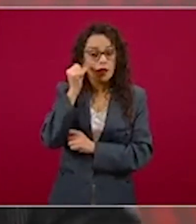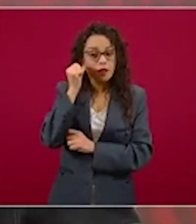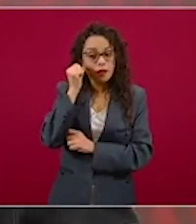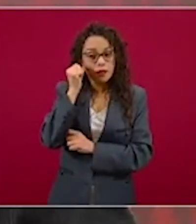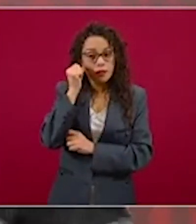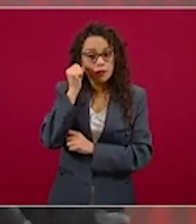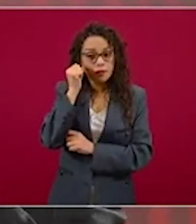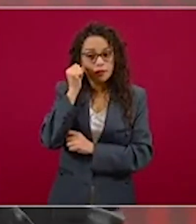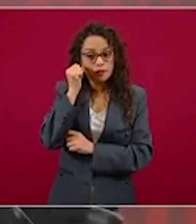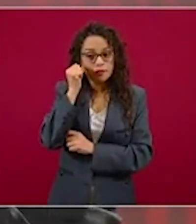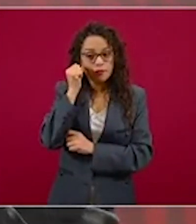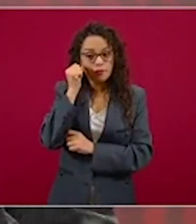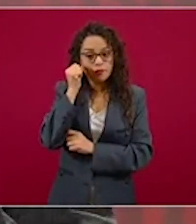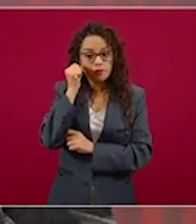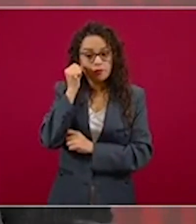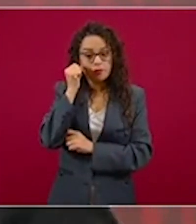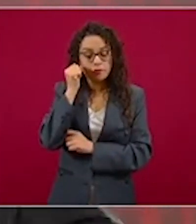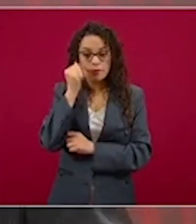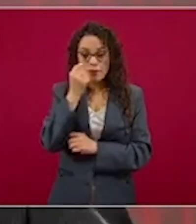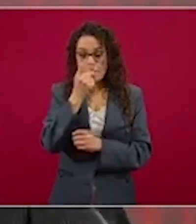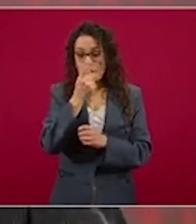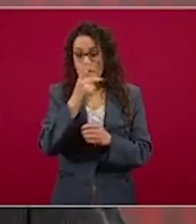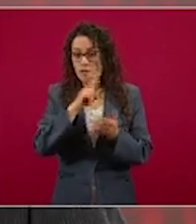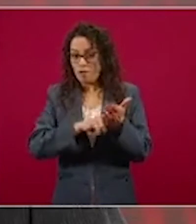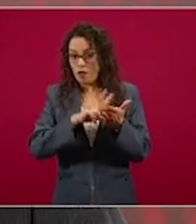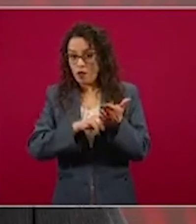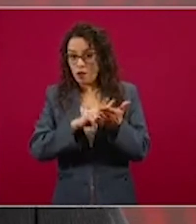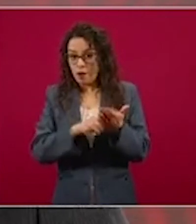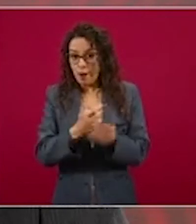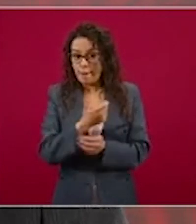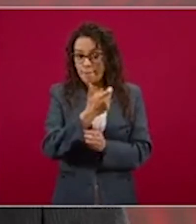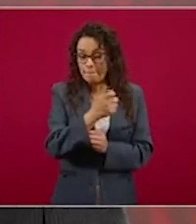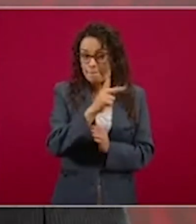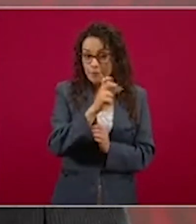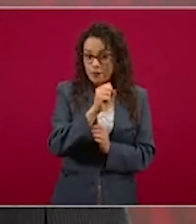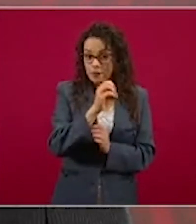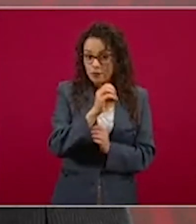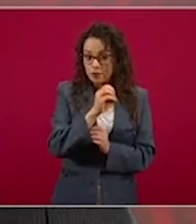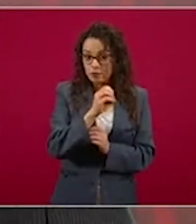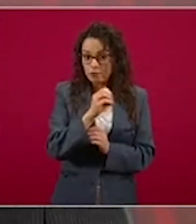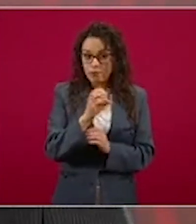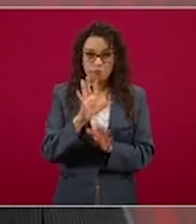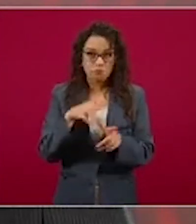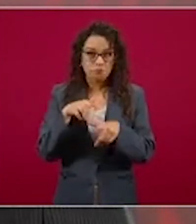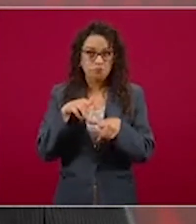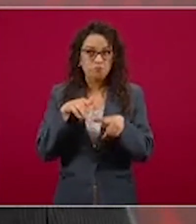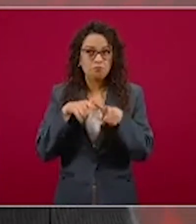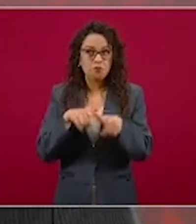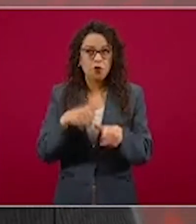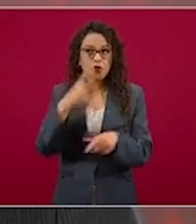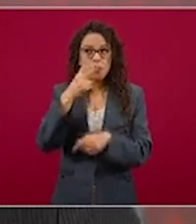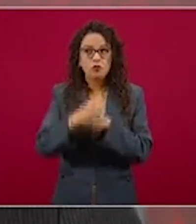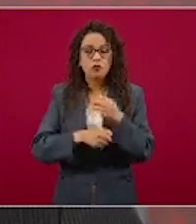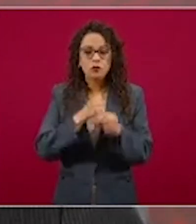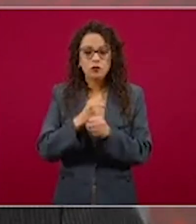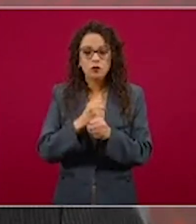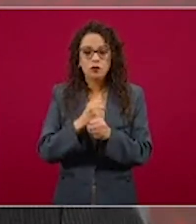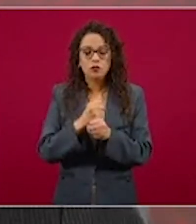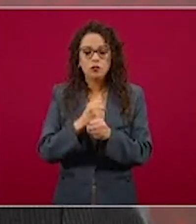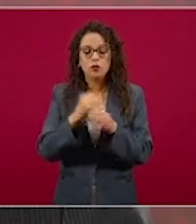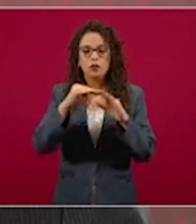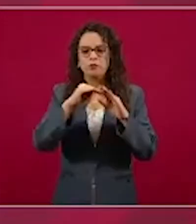sólo se ha depreciado el peso en casi dos años, 3%,